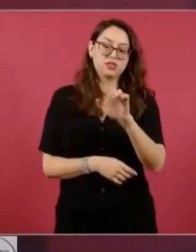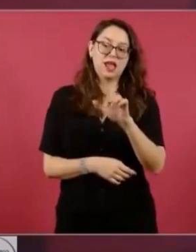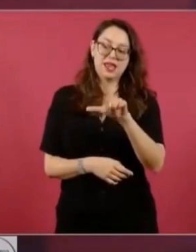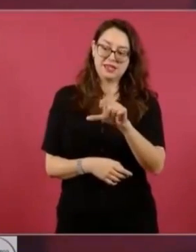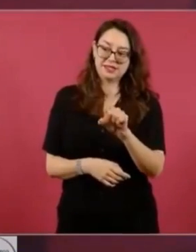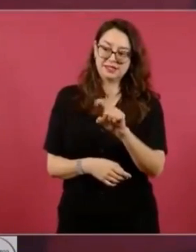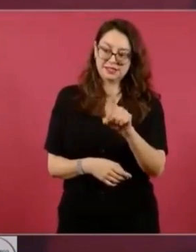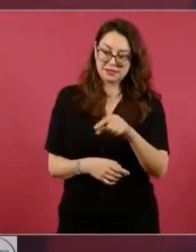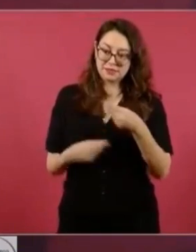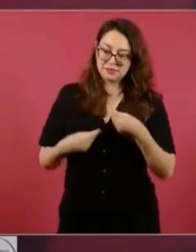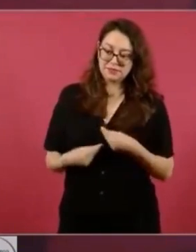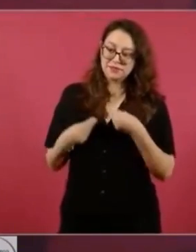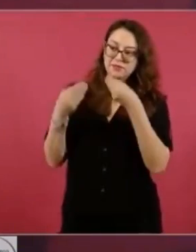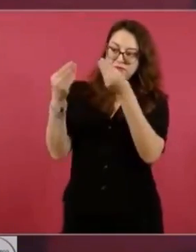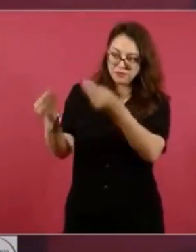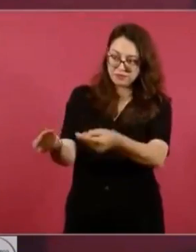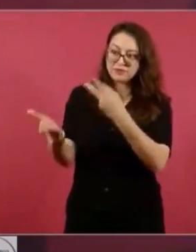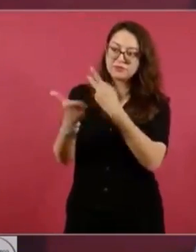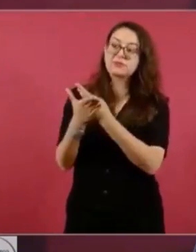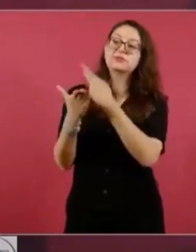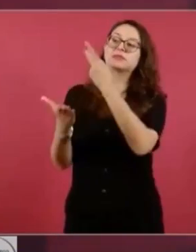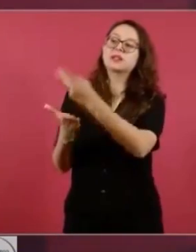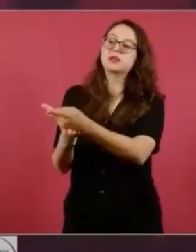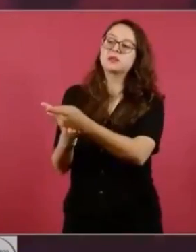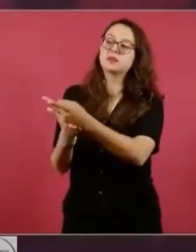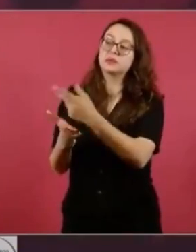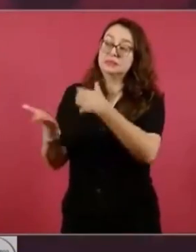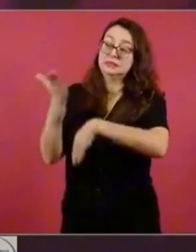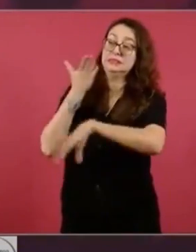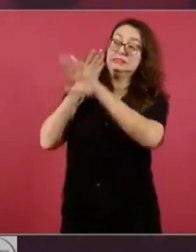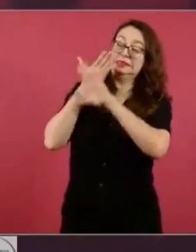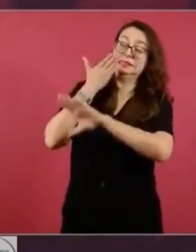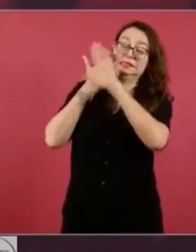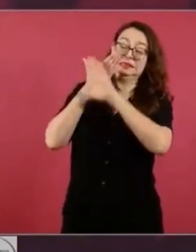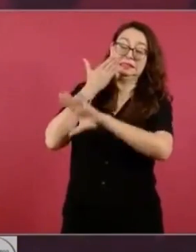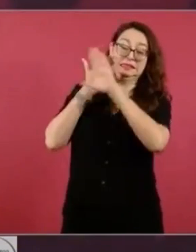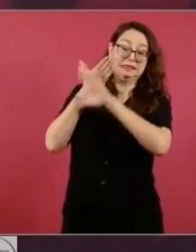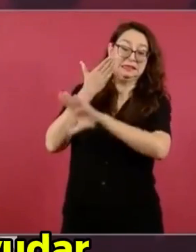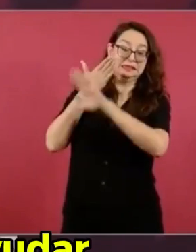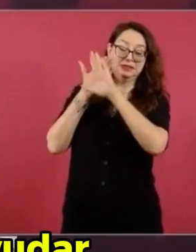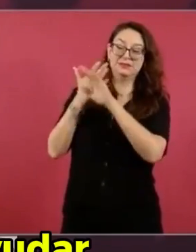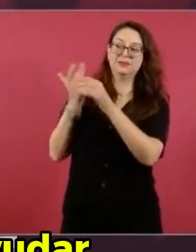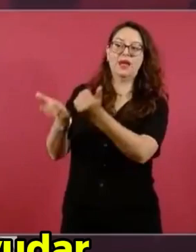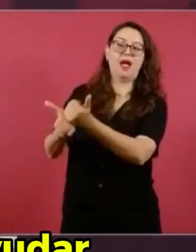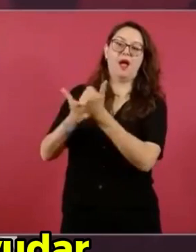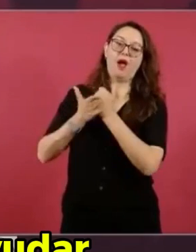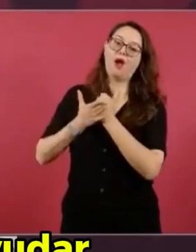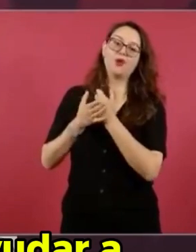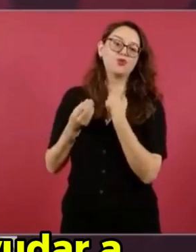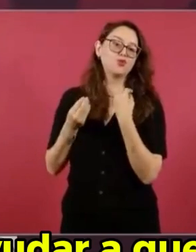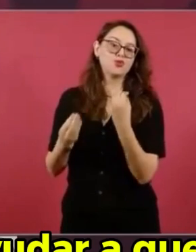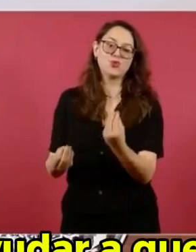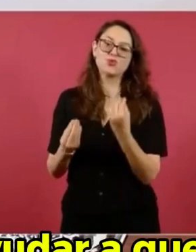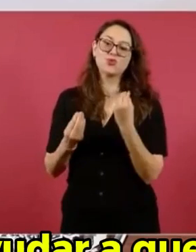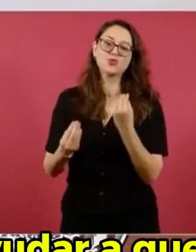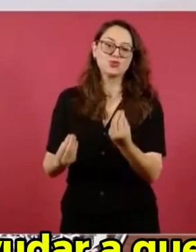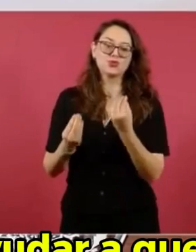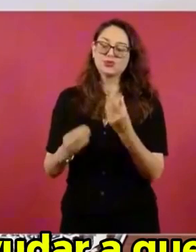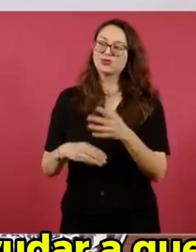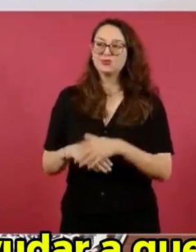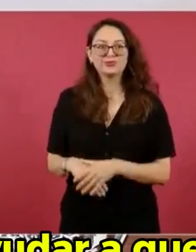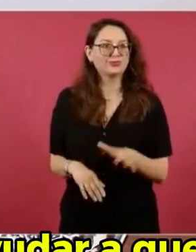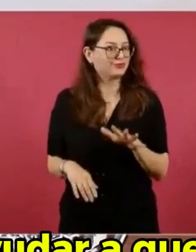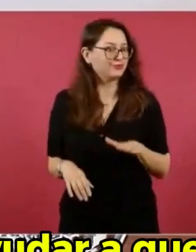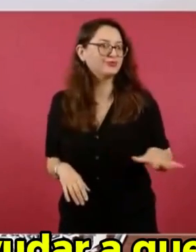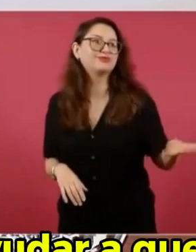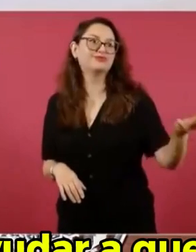para ayudar a que continúe la